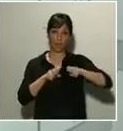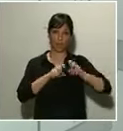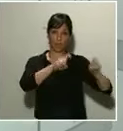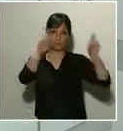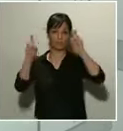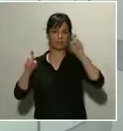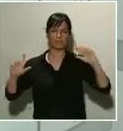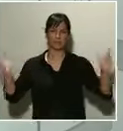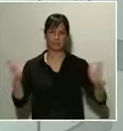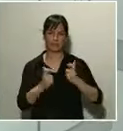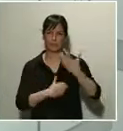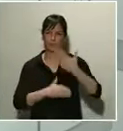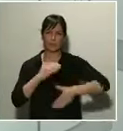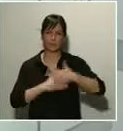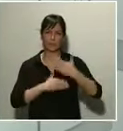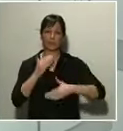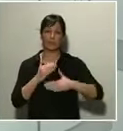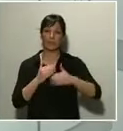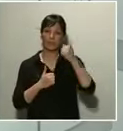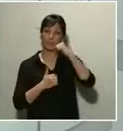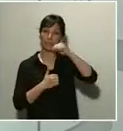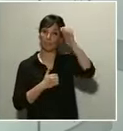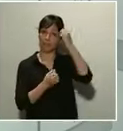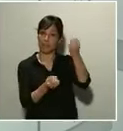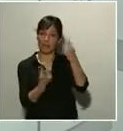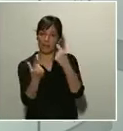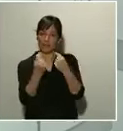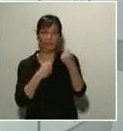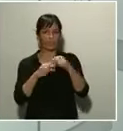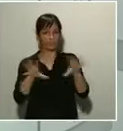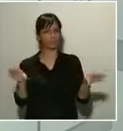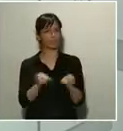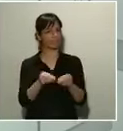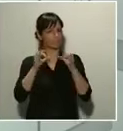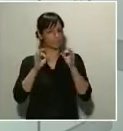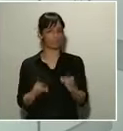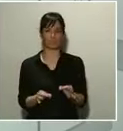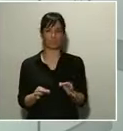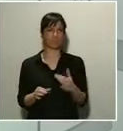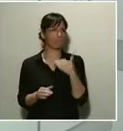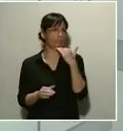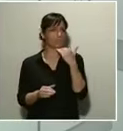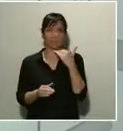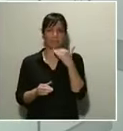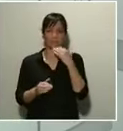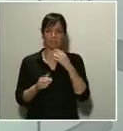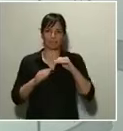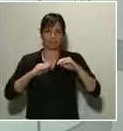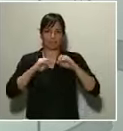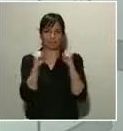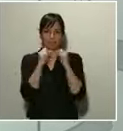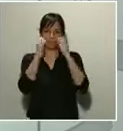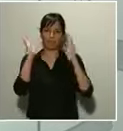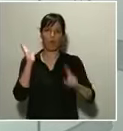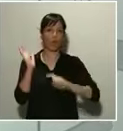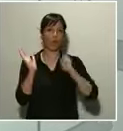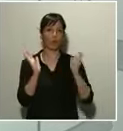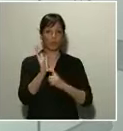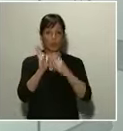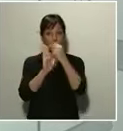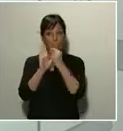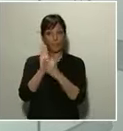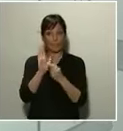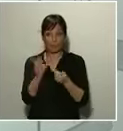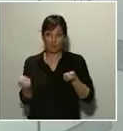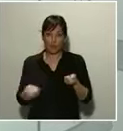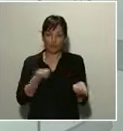semana, podemos concluir que estamos prácticamente confinados y que las medidas de restricción están funcionando. Los